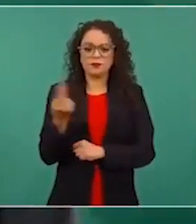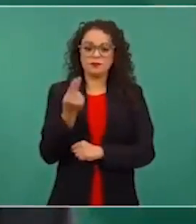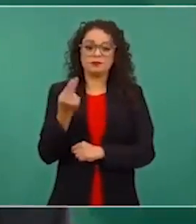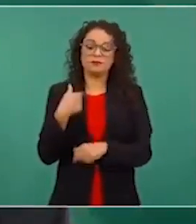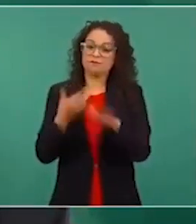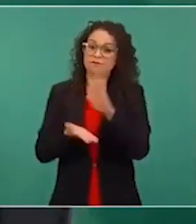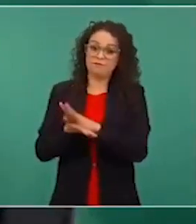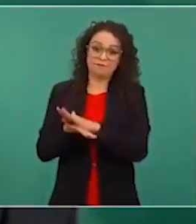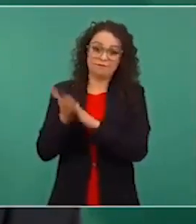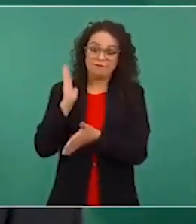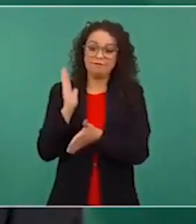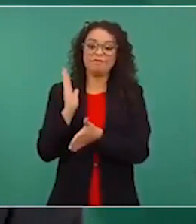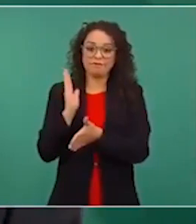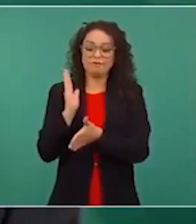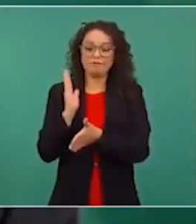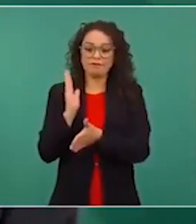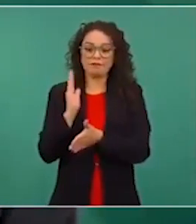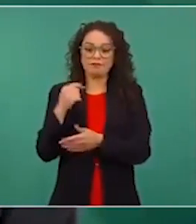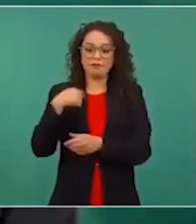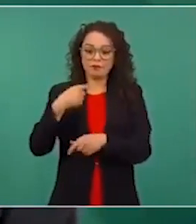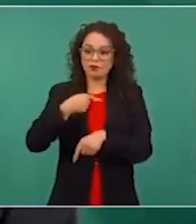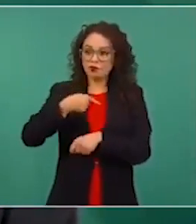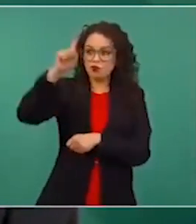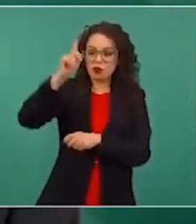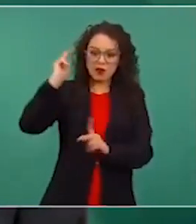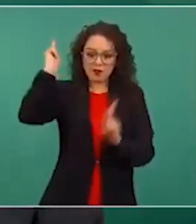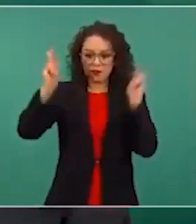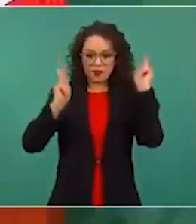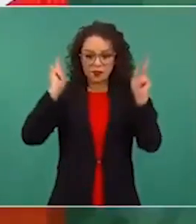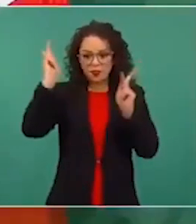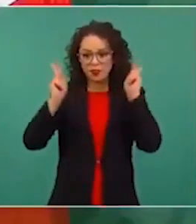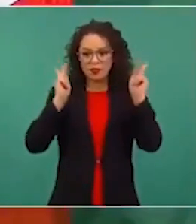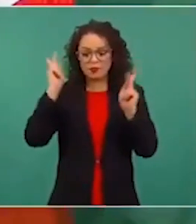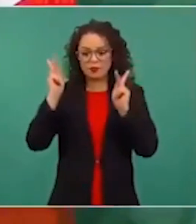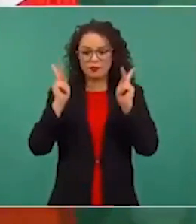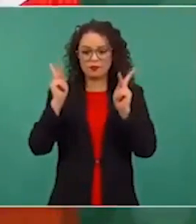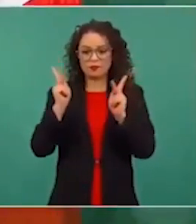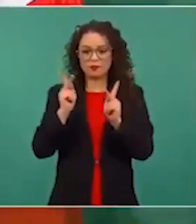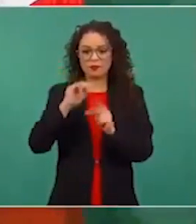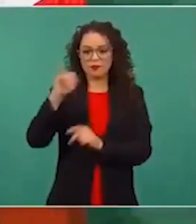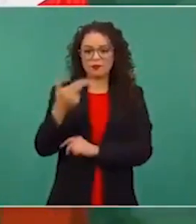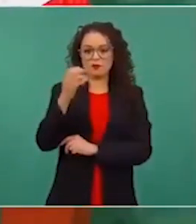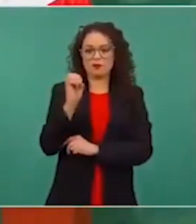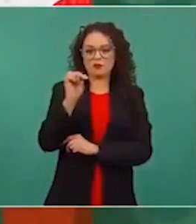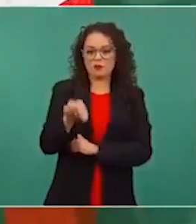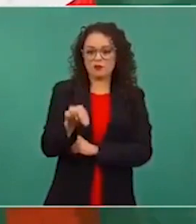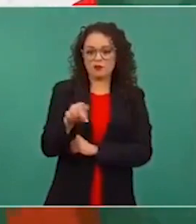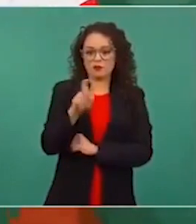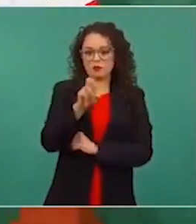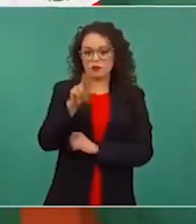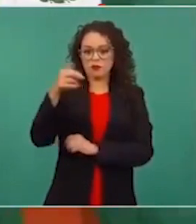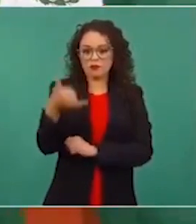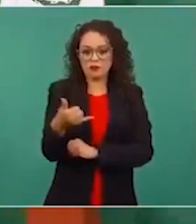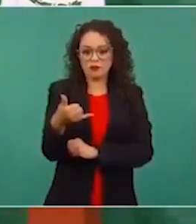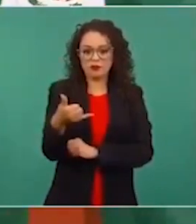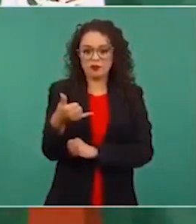irnos, tenemos la visita del señor John Kerry, que